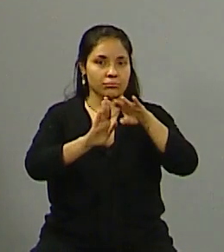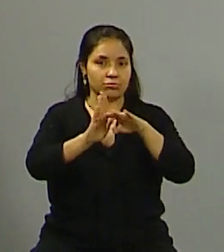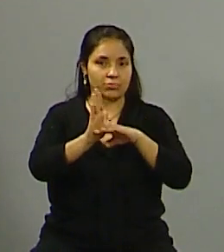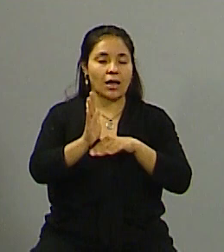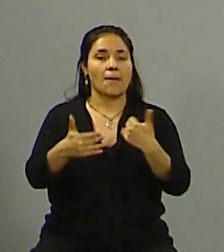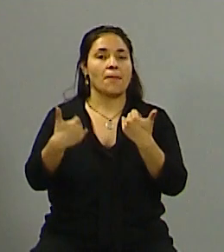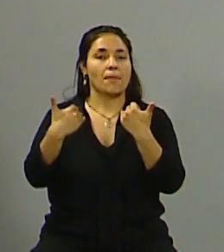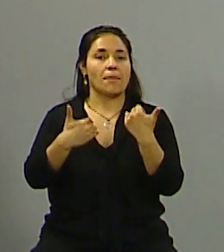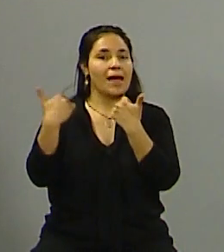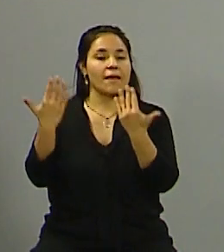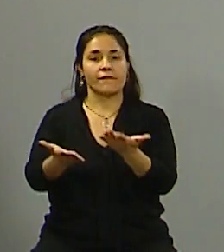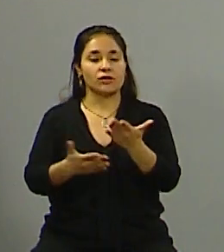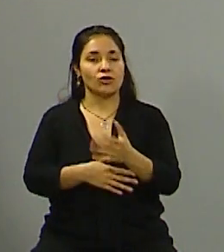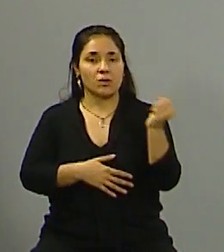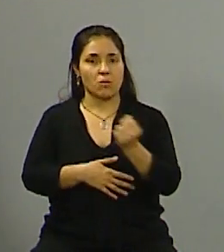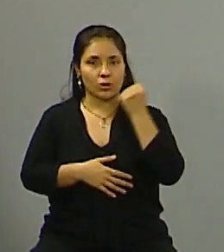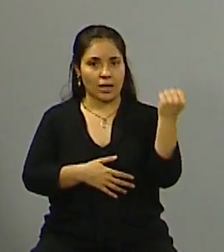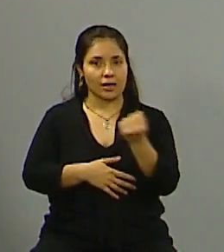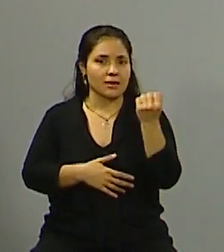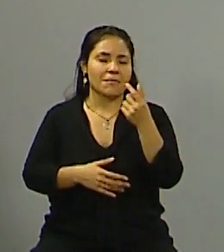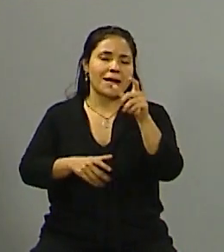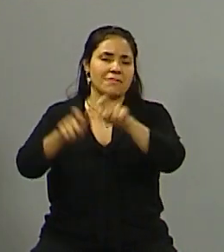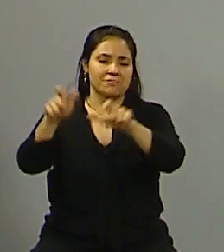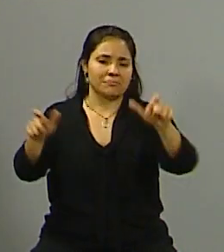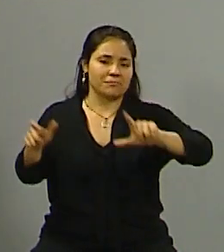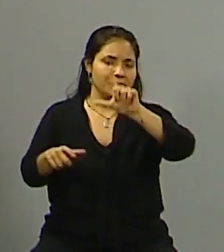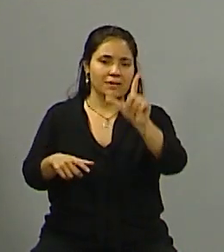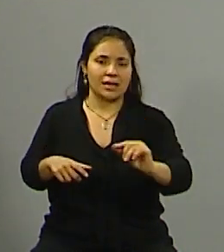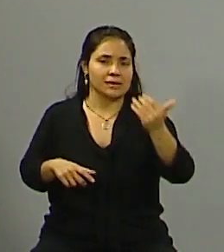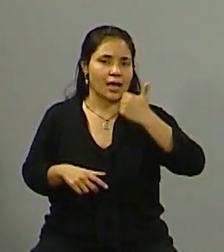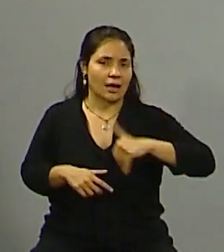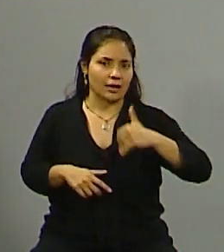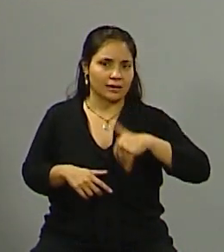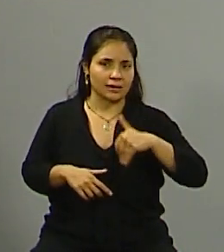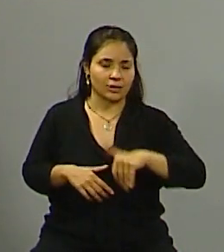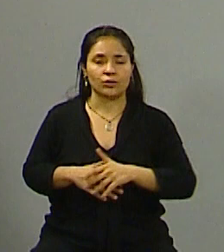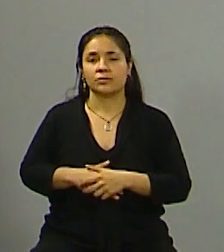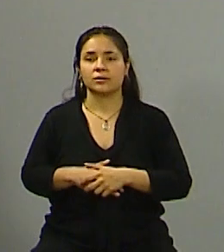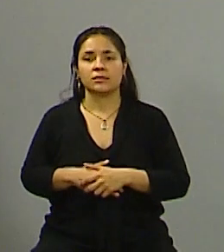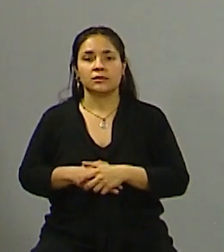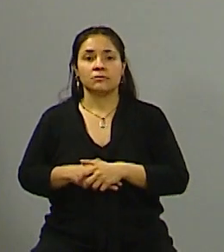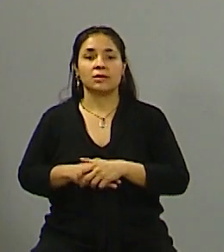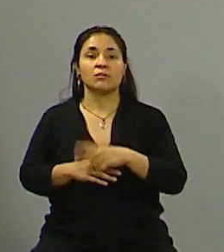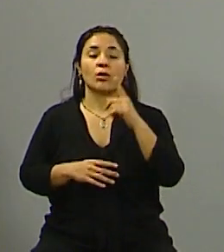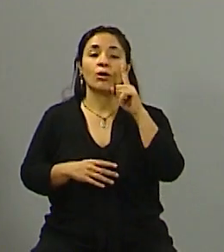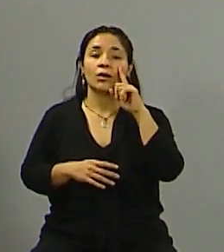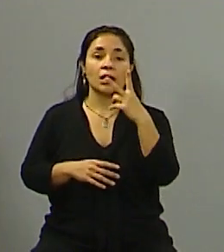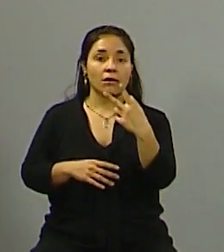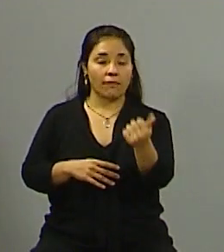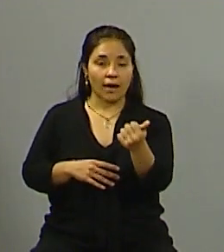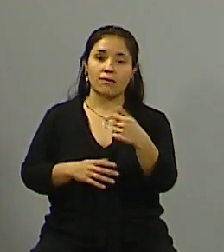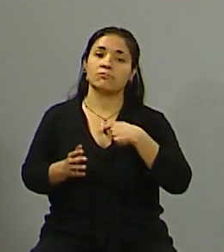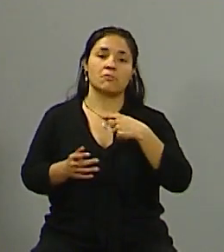beneficio muy importante para millones de argentinos históricamente las devoluciones del IVA o las